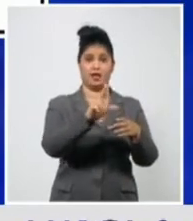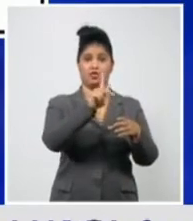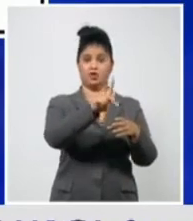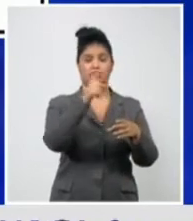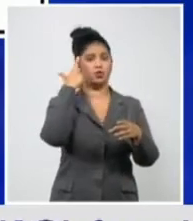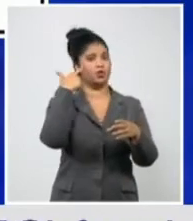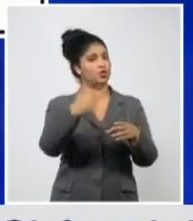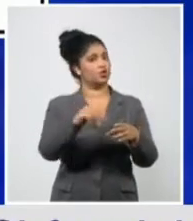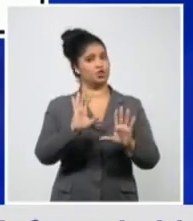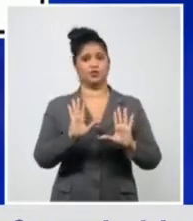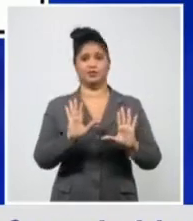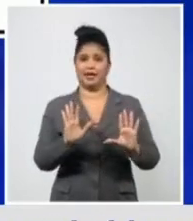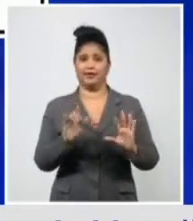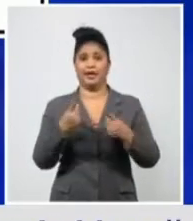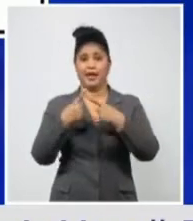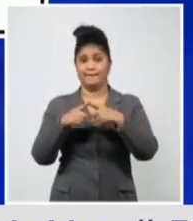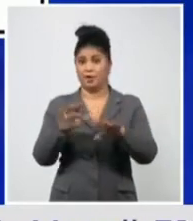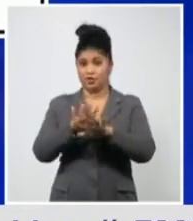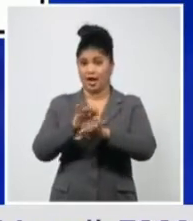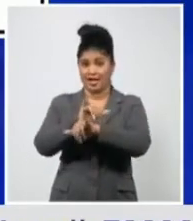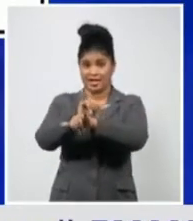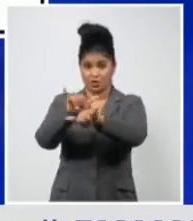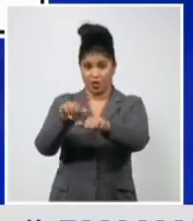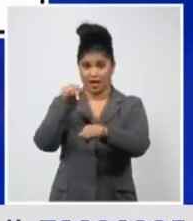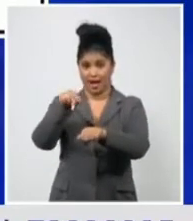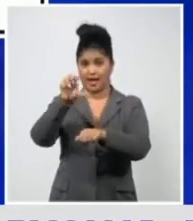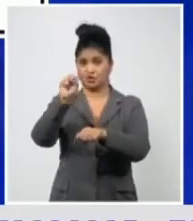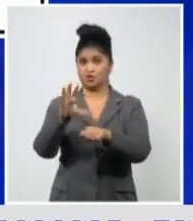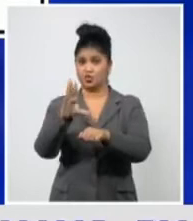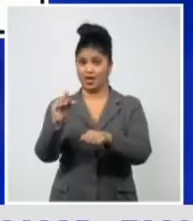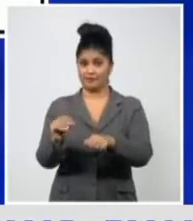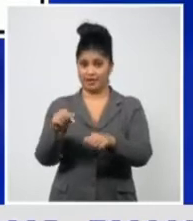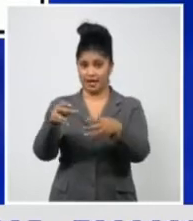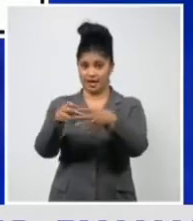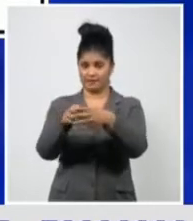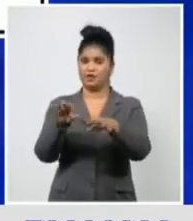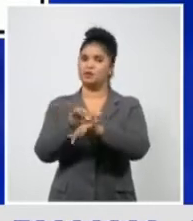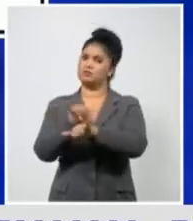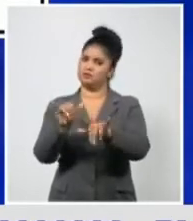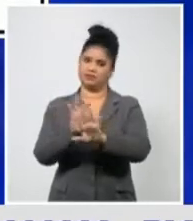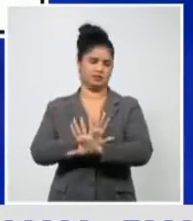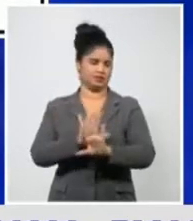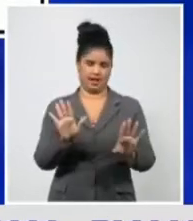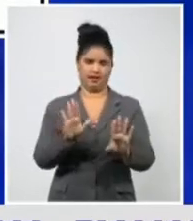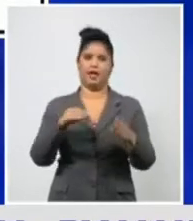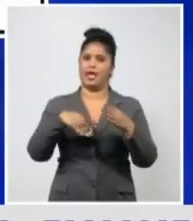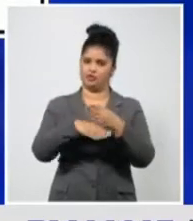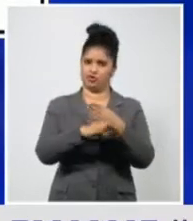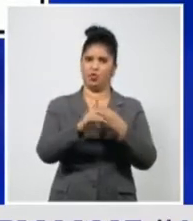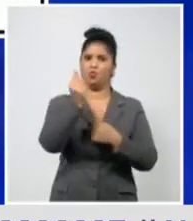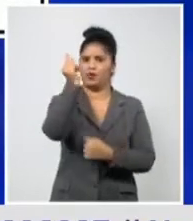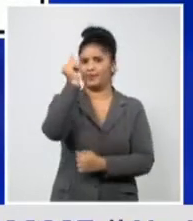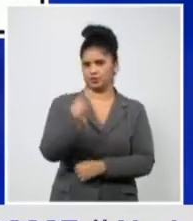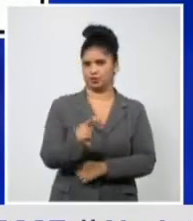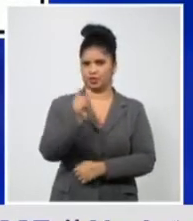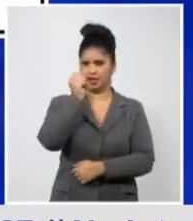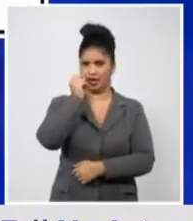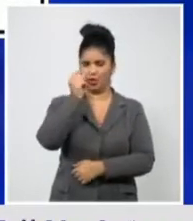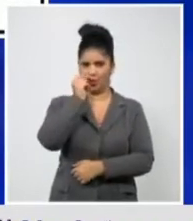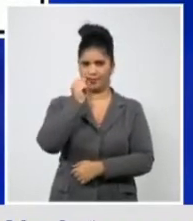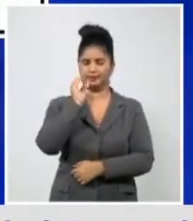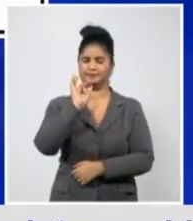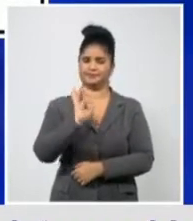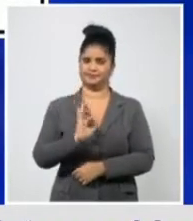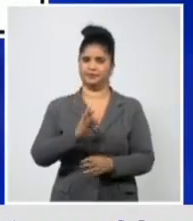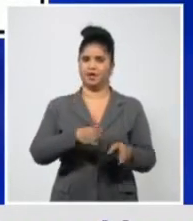establecerse. Yo pensaría, sé que es factible, y de hecho lo